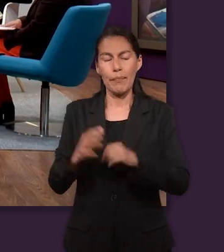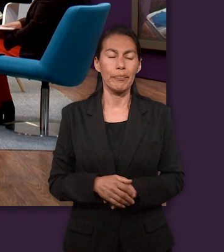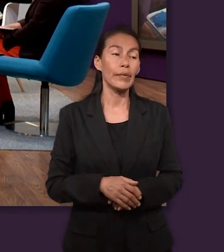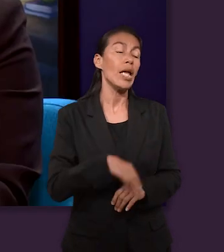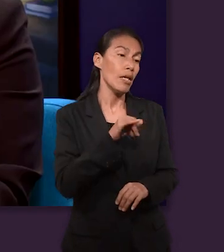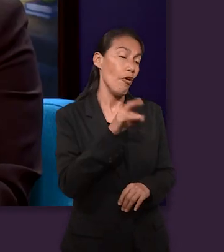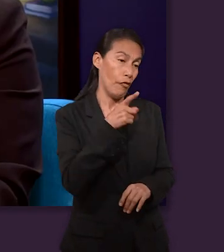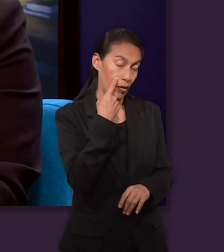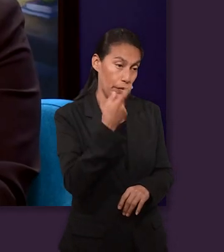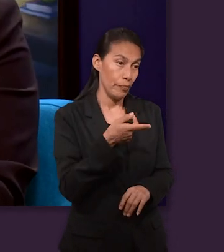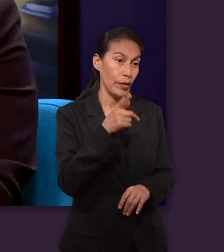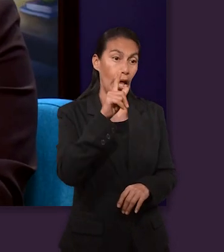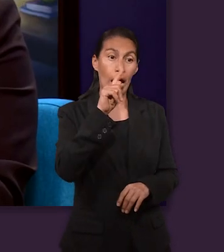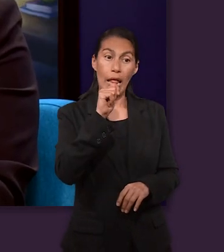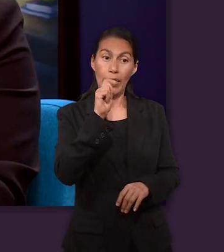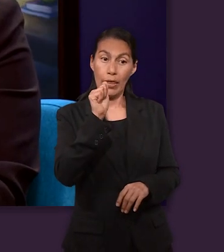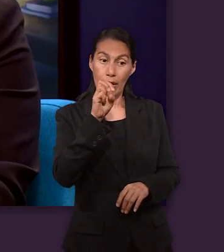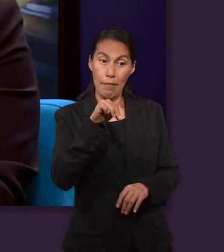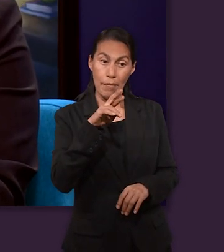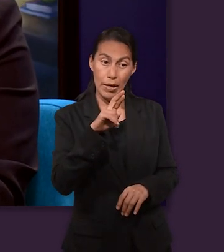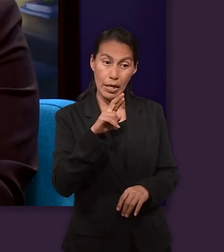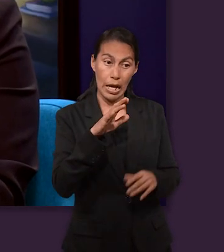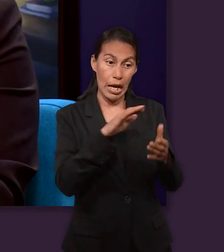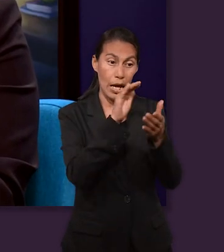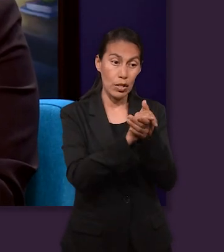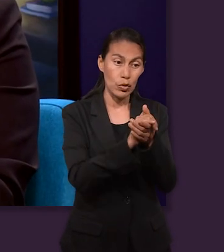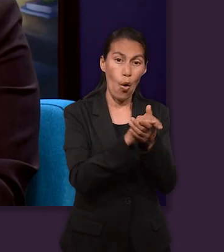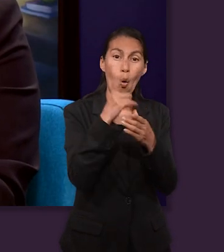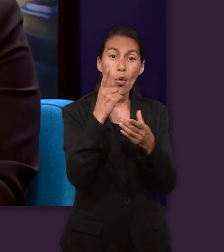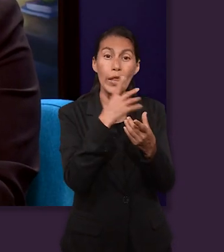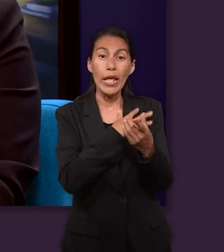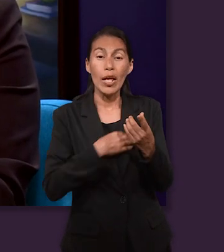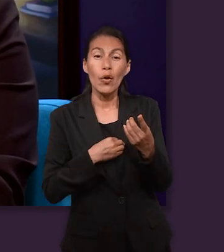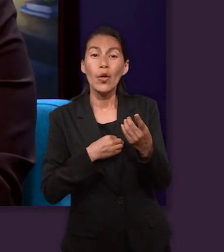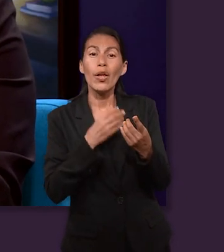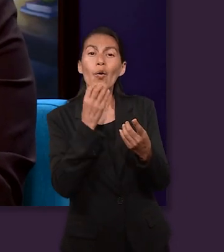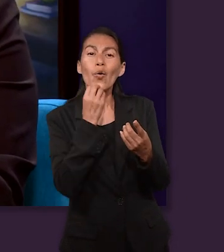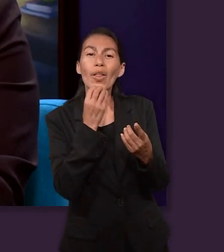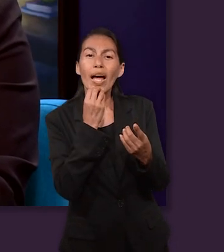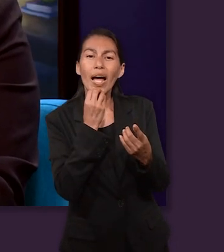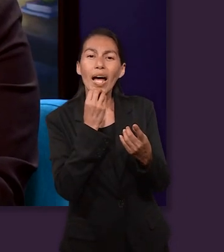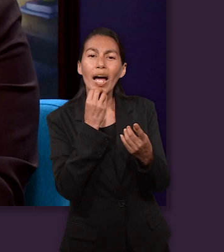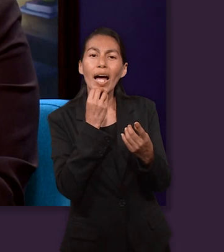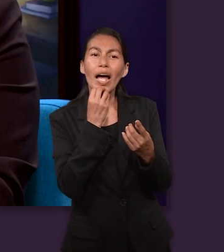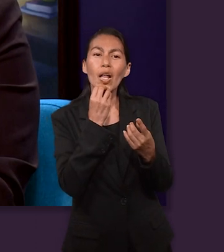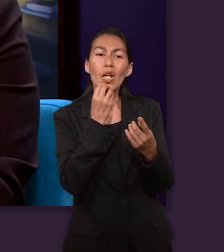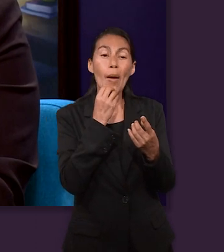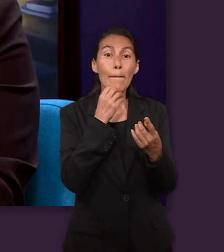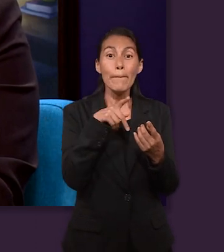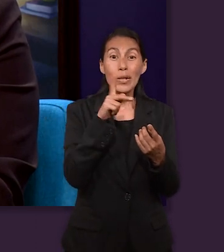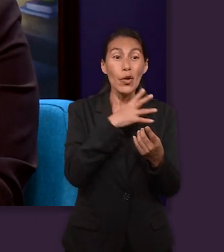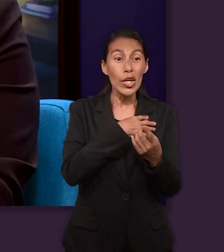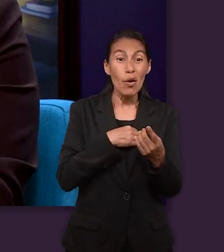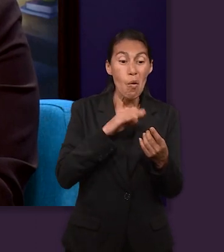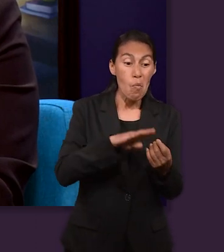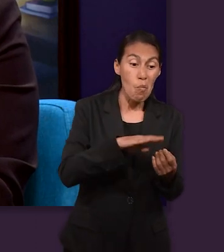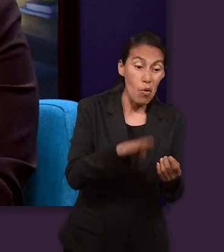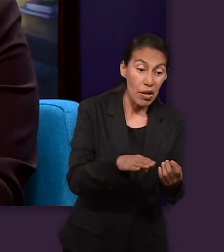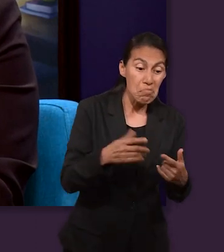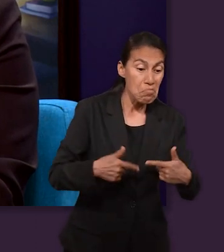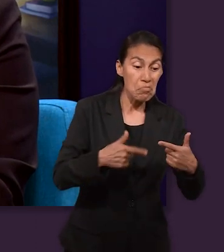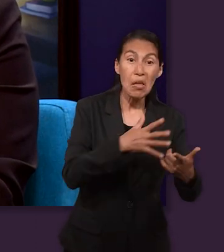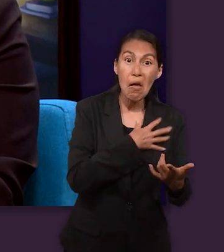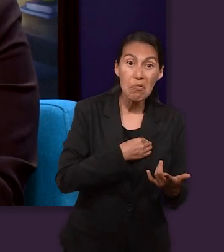casado con uno de los hijos de Judá, pero lamentablemente muere sin tener